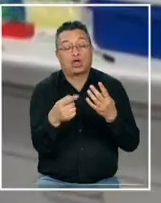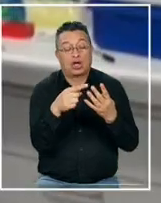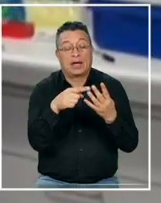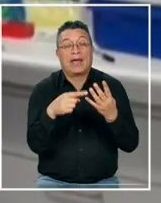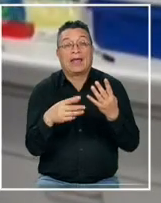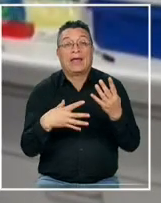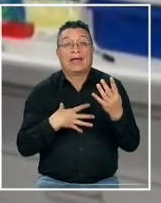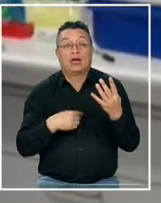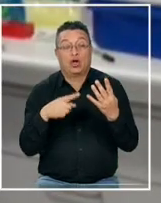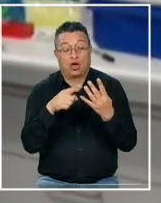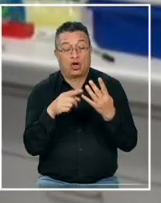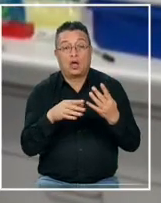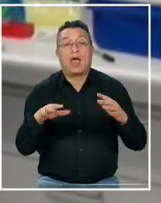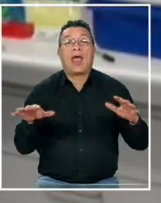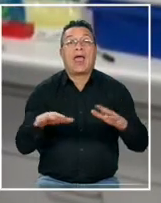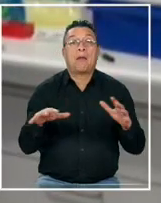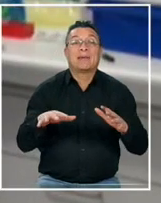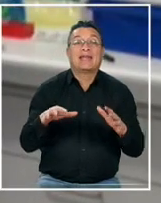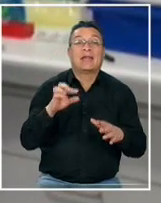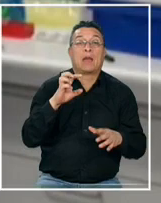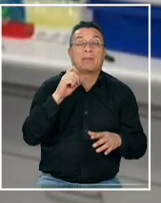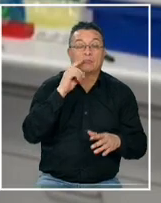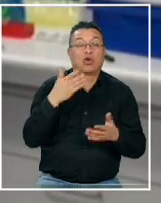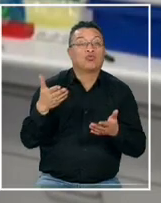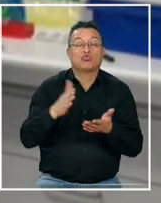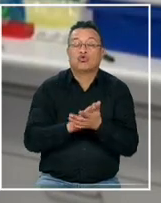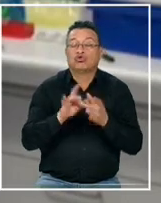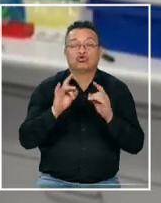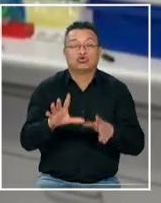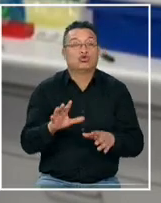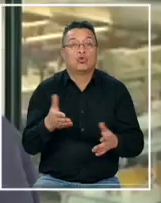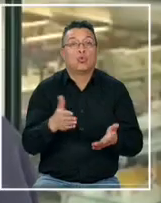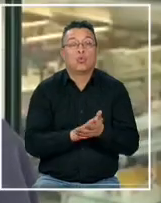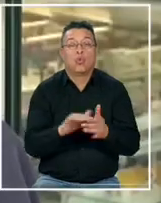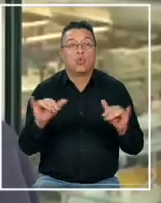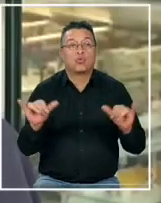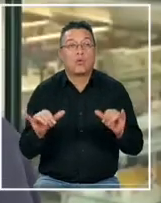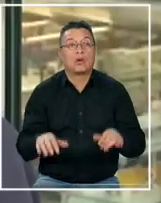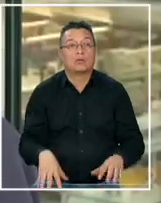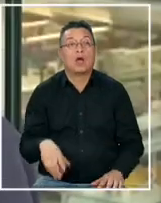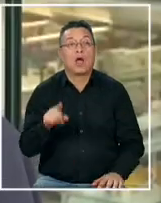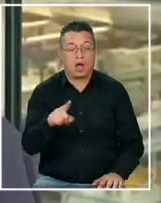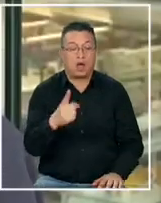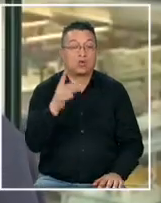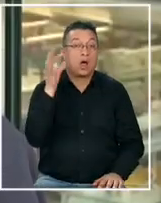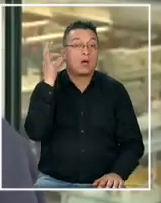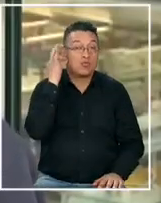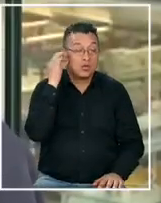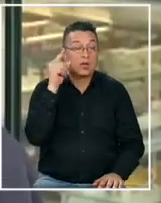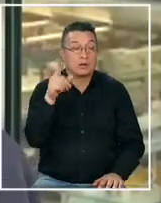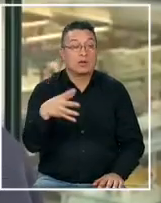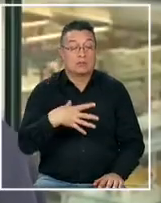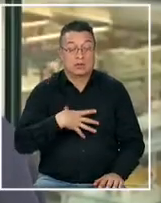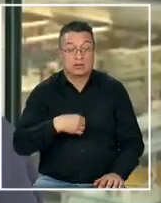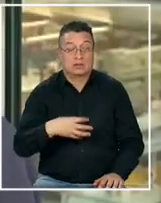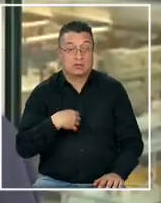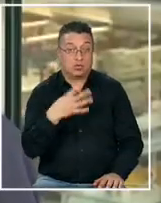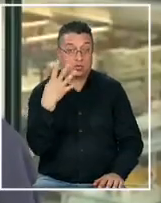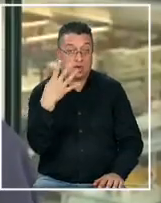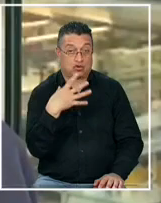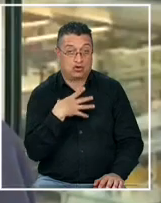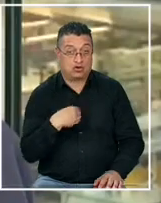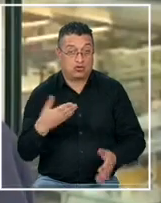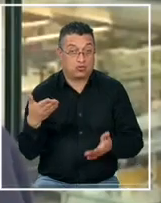habrían fallecido por epilepsia y muerte y súbita del lactante aquí tenemos delante una mujer que ha perdido cuatro niños